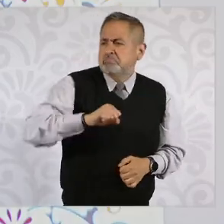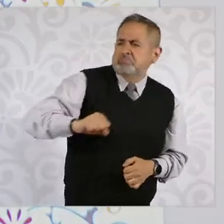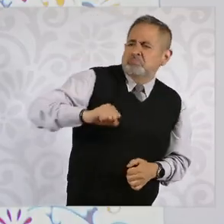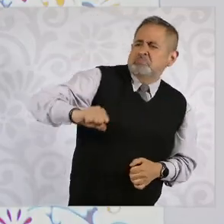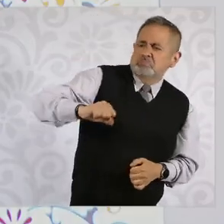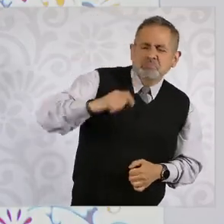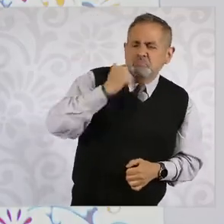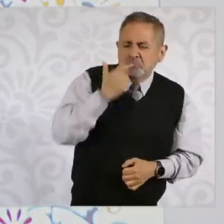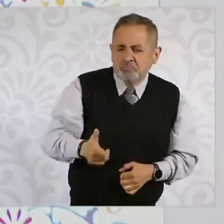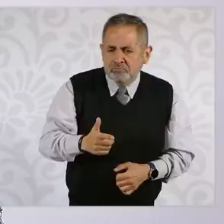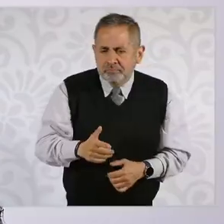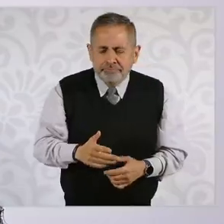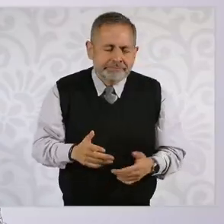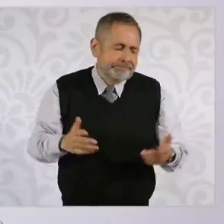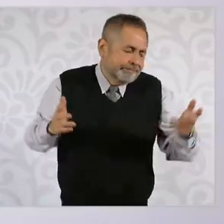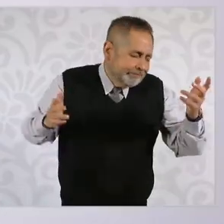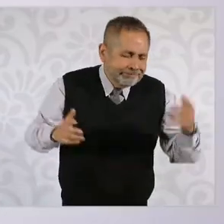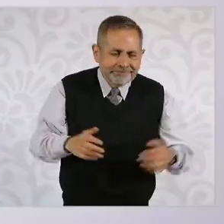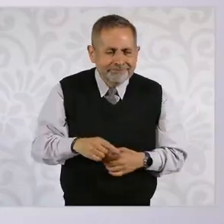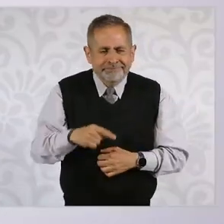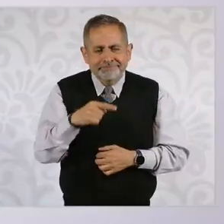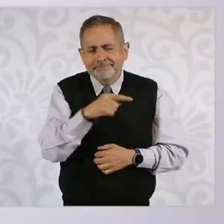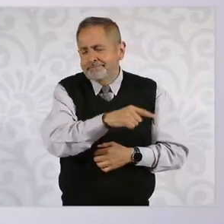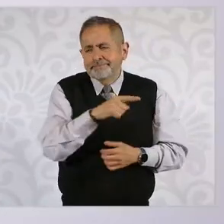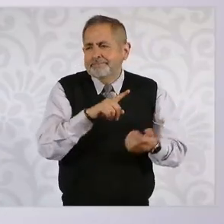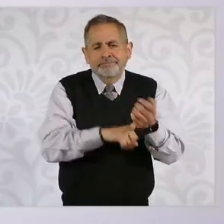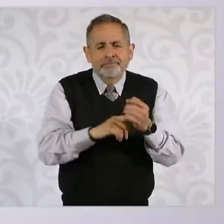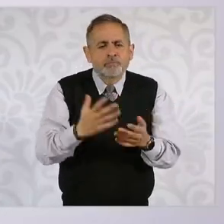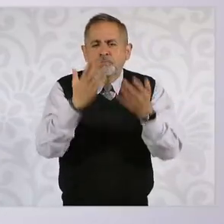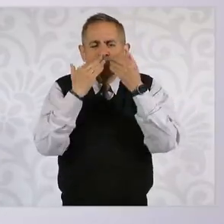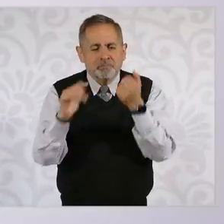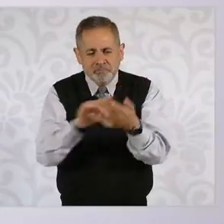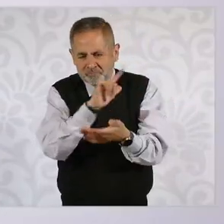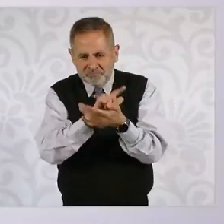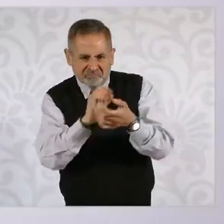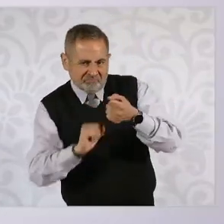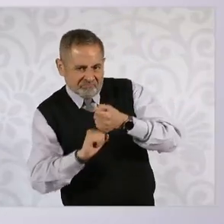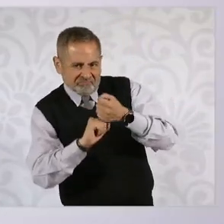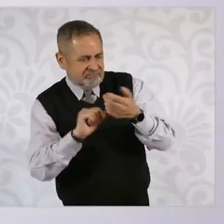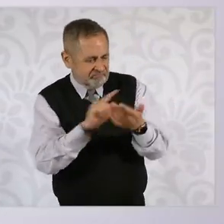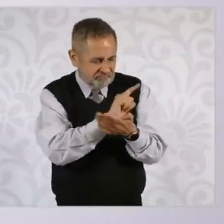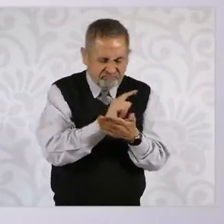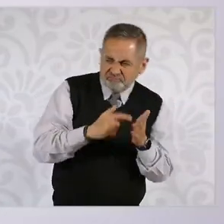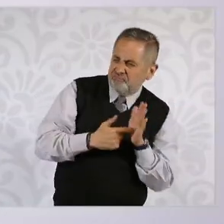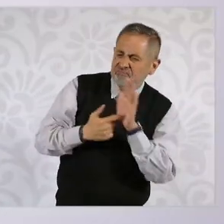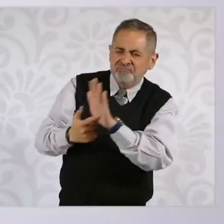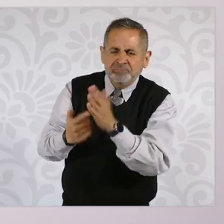pero esas resistencias no tienen ningún sustento jurídico.